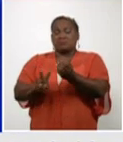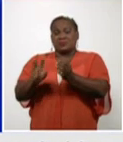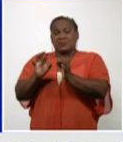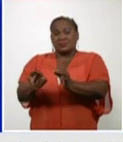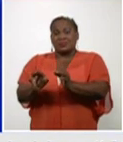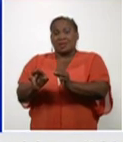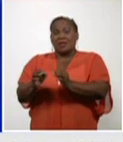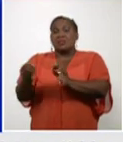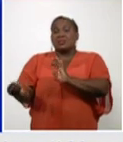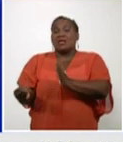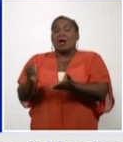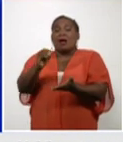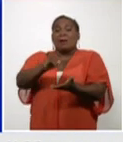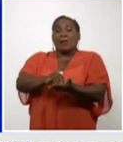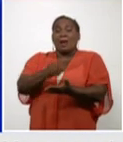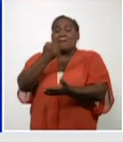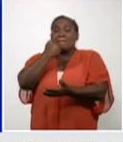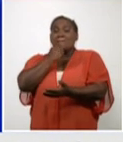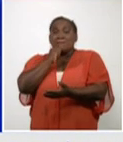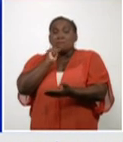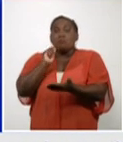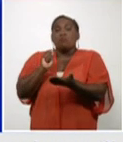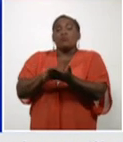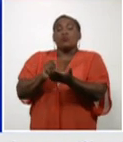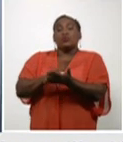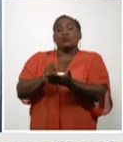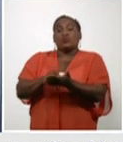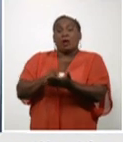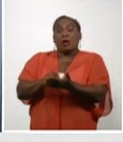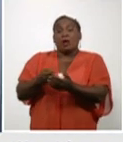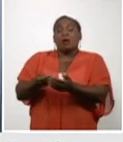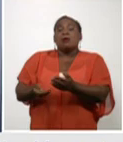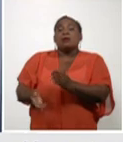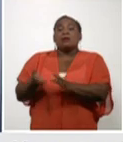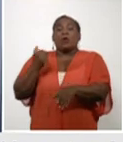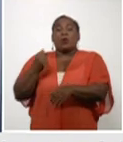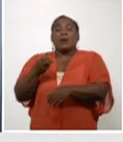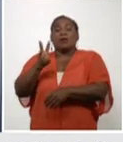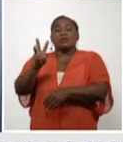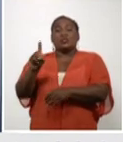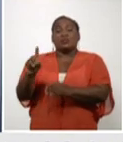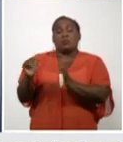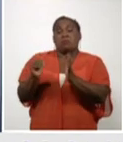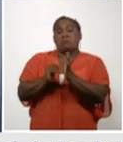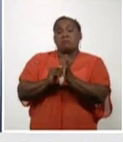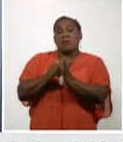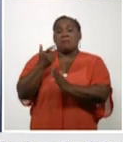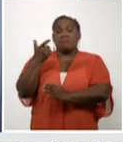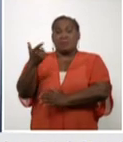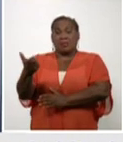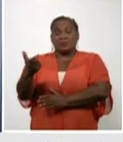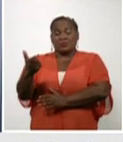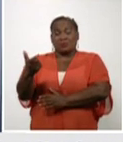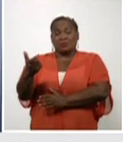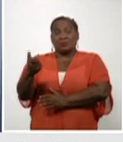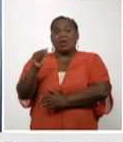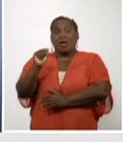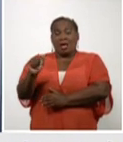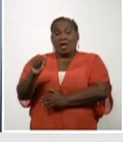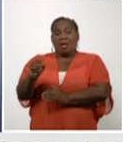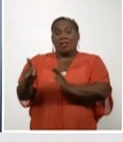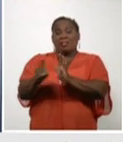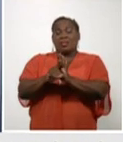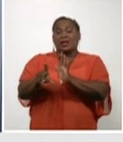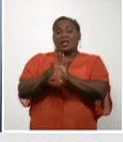aplicado más de 29 decretos con una recuperación de 31 mil pesos en total en toda nuestra provincia. Decretos aplicados tanto a